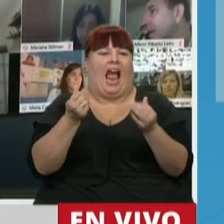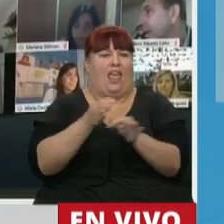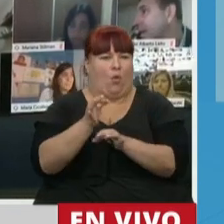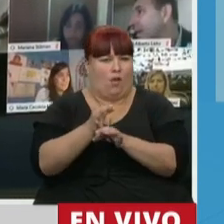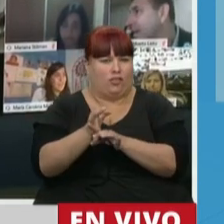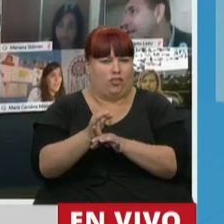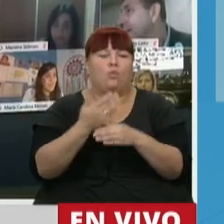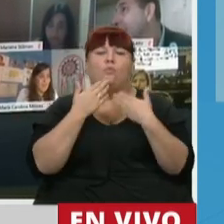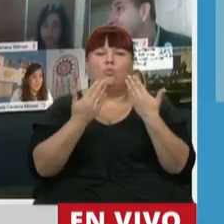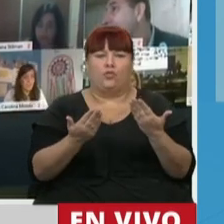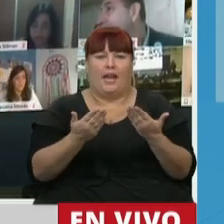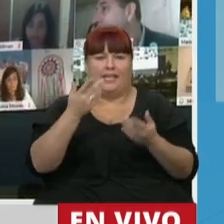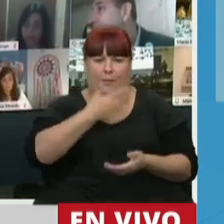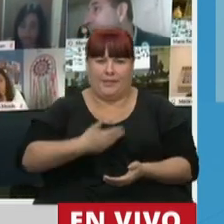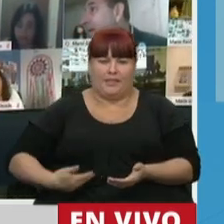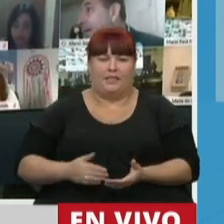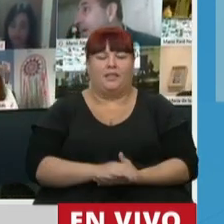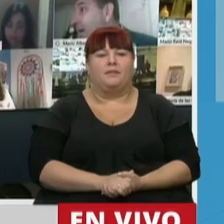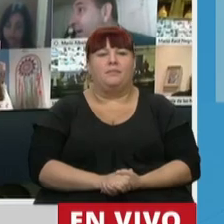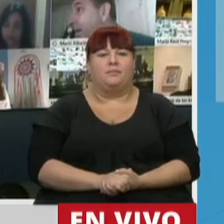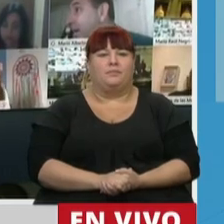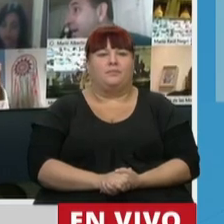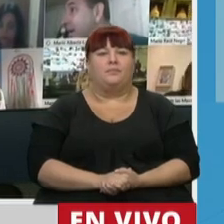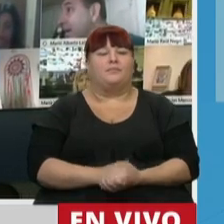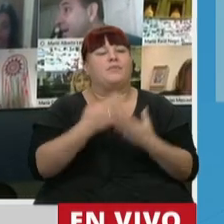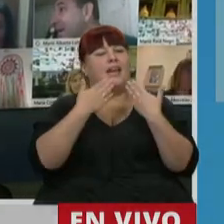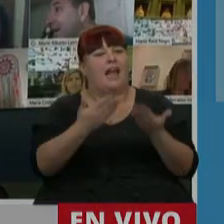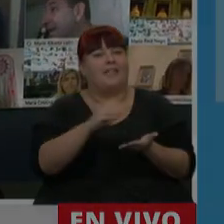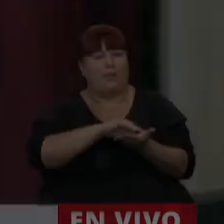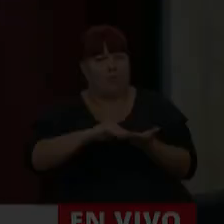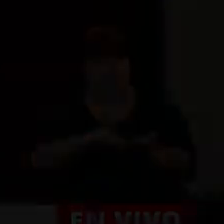educativa. Muchísimas gracias, Presidente. Gracias, Diputada.